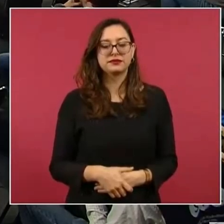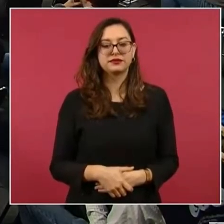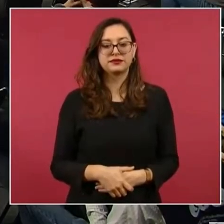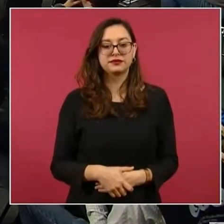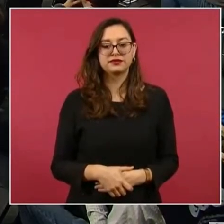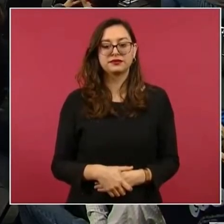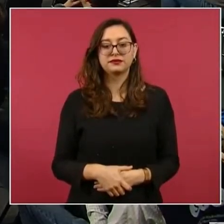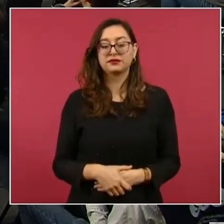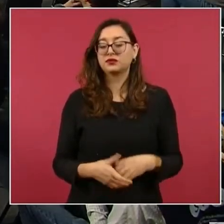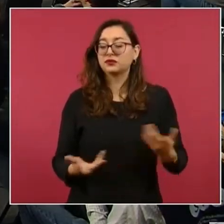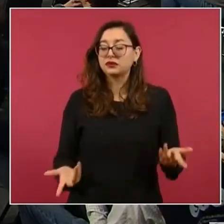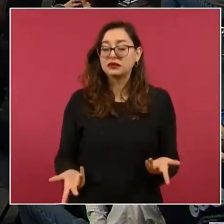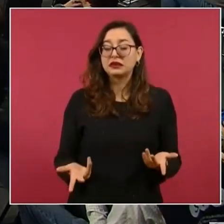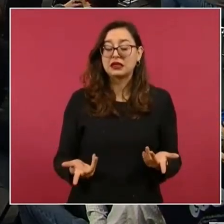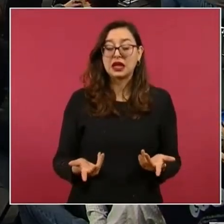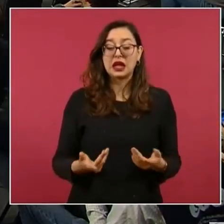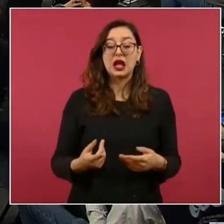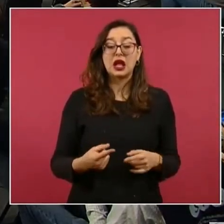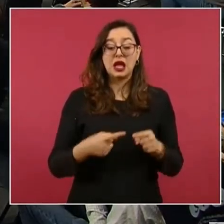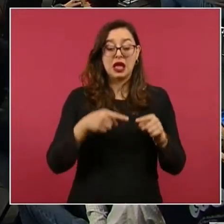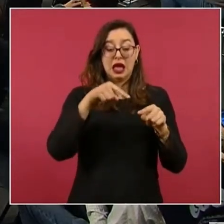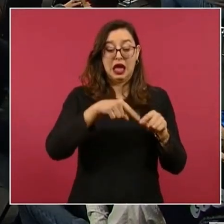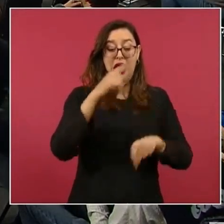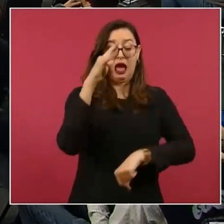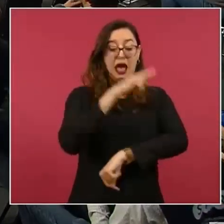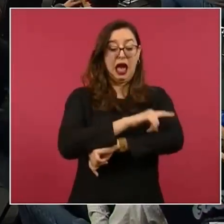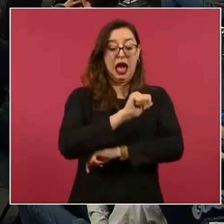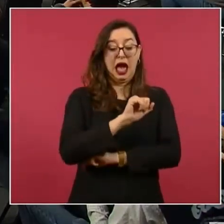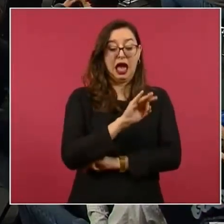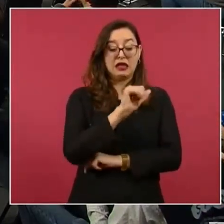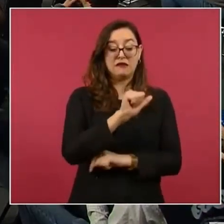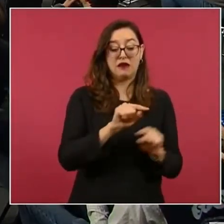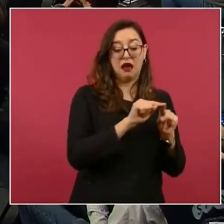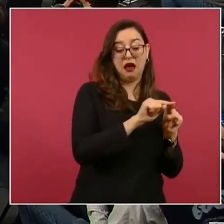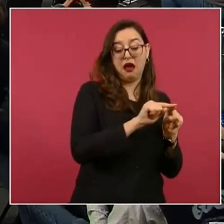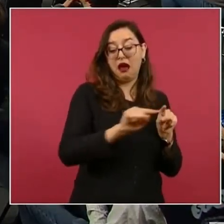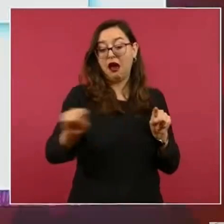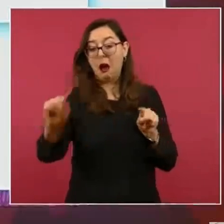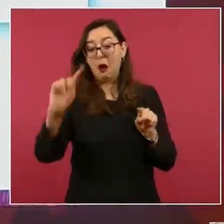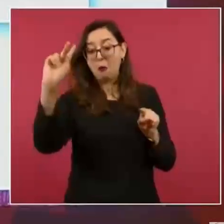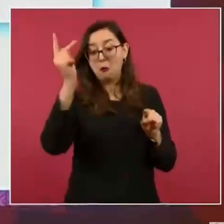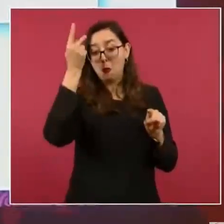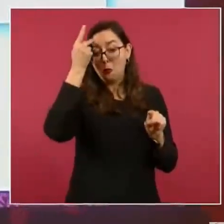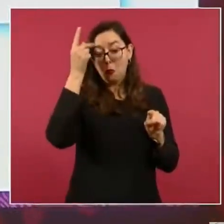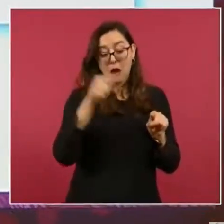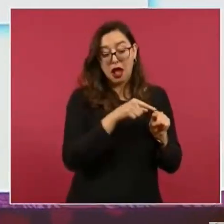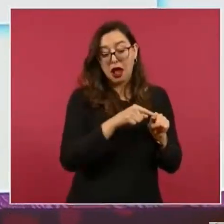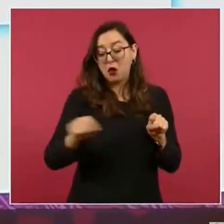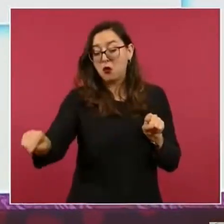hicieron una hora desde el Aifa hasta Polanco